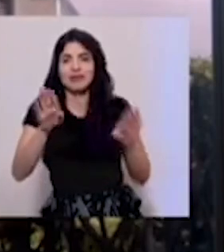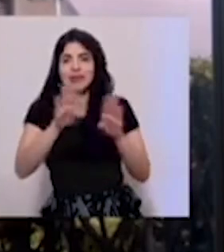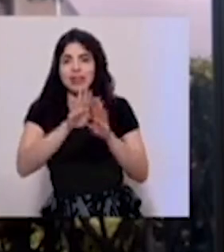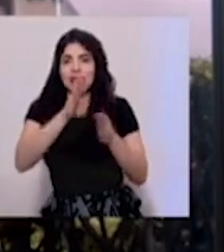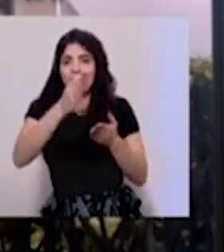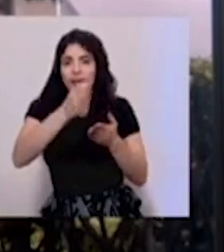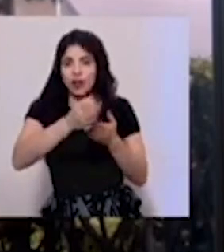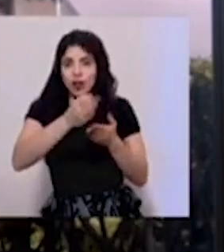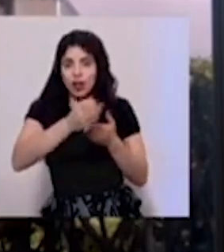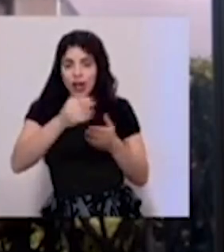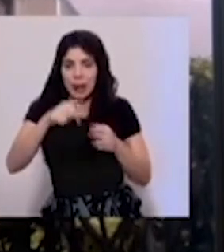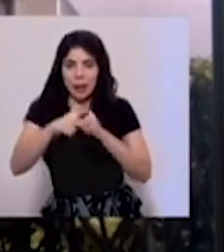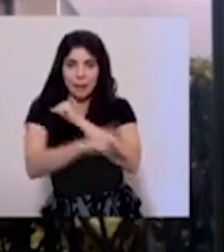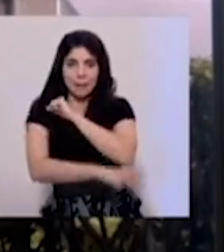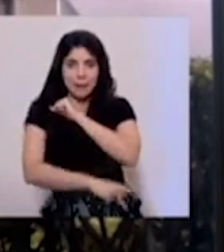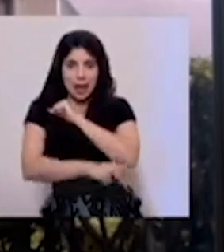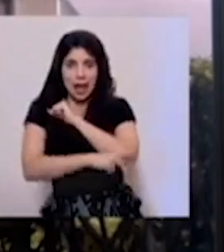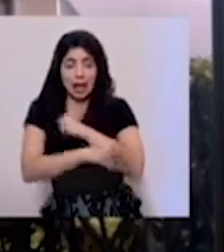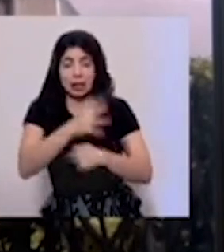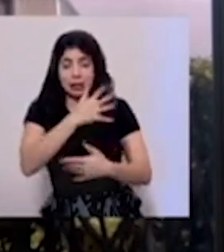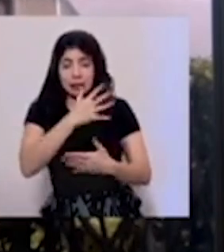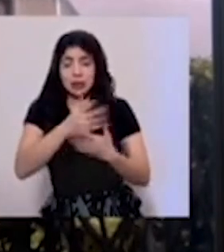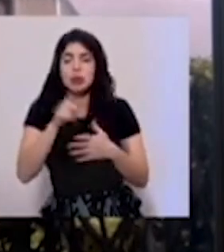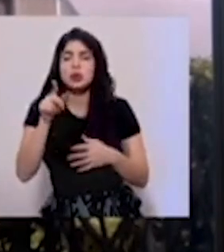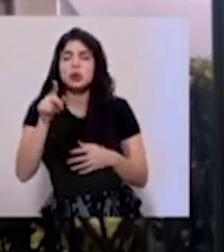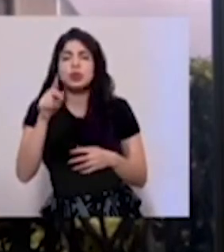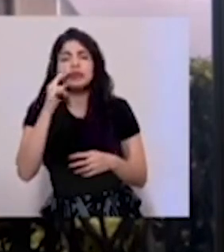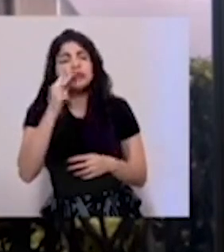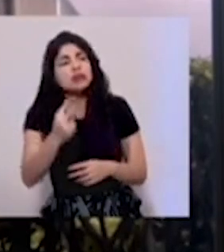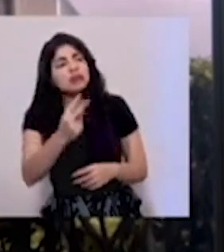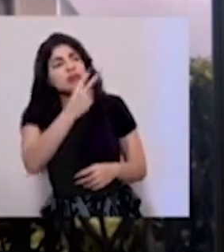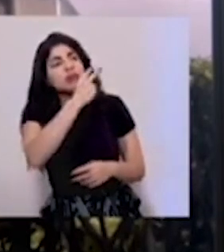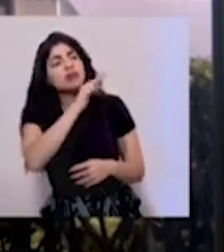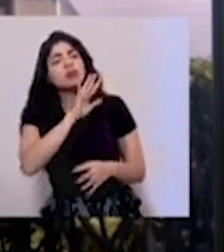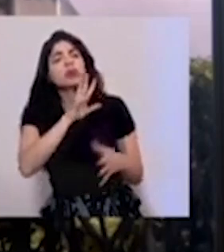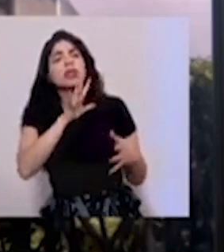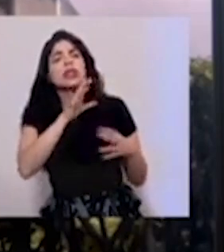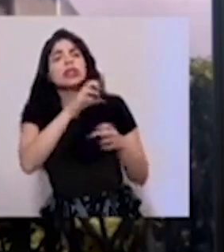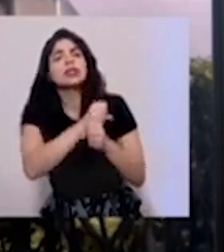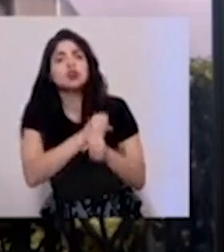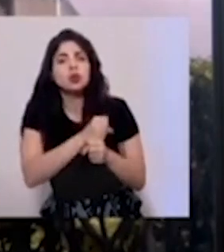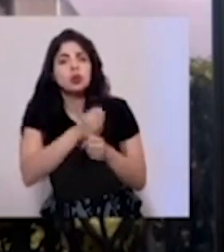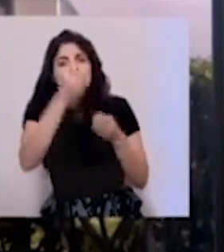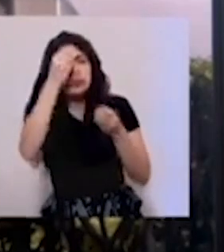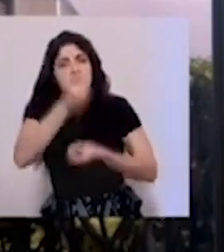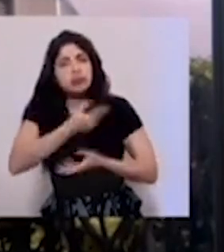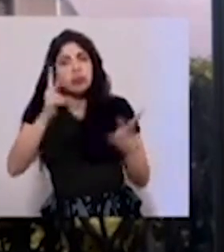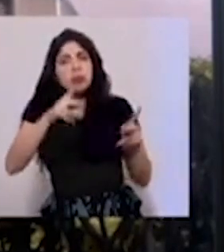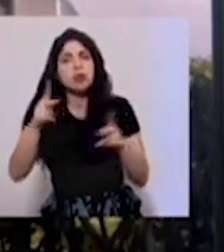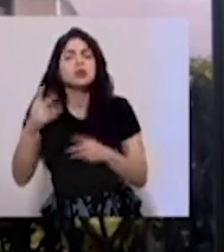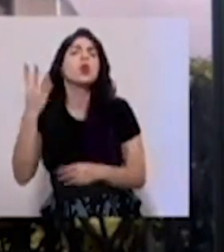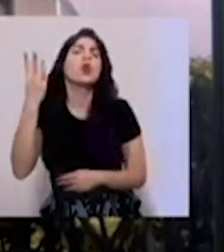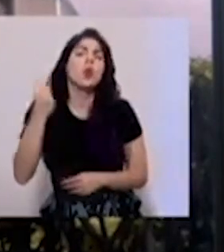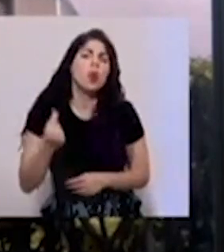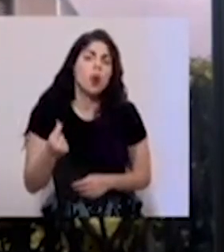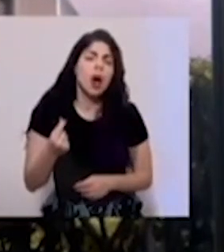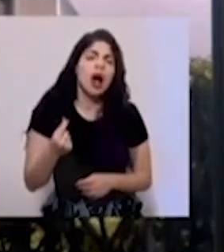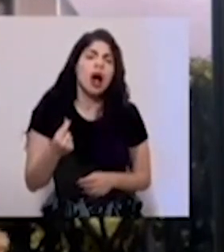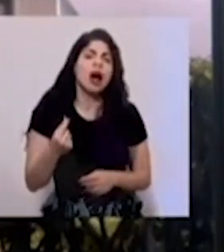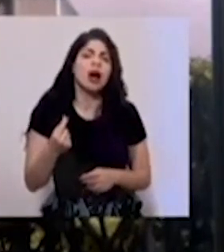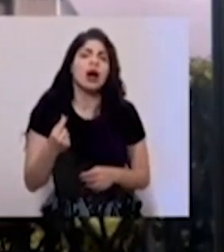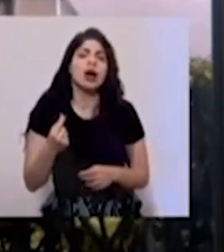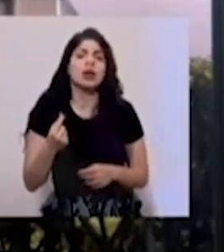en el país. ¿Cuál es el resumen que usted le hace a la audiencia de cuántos han sido los